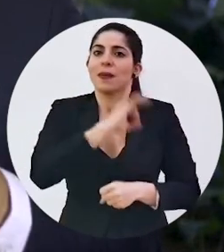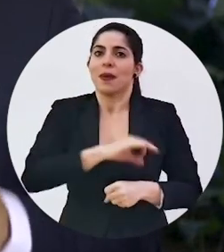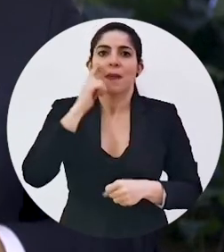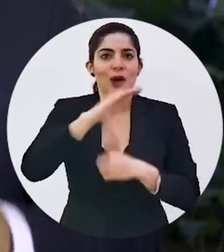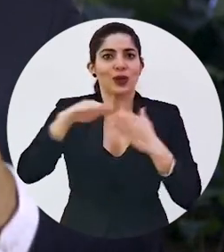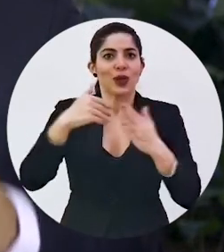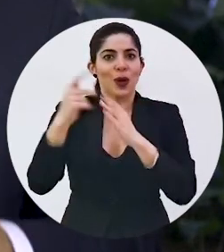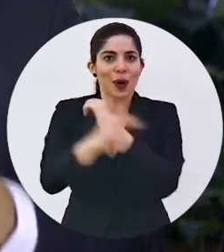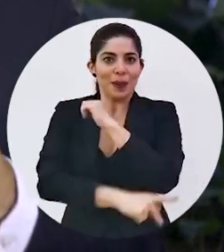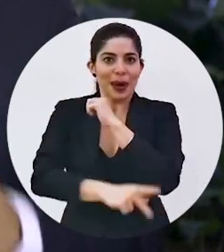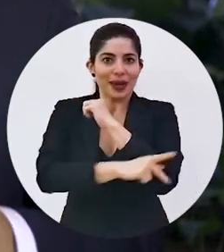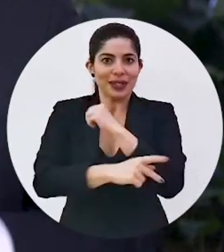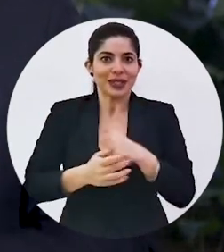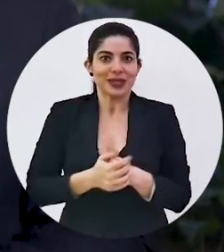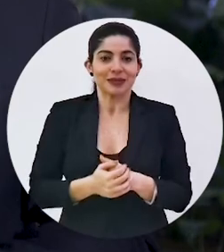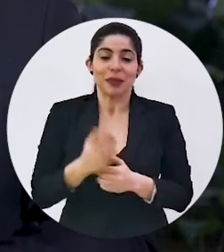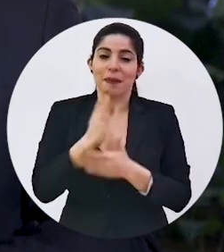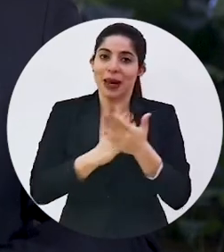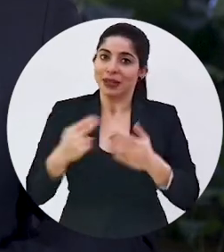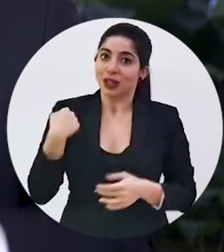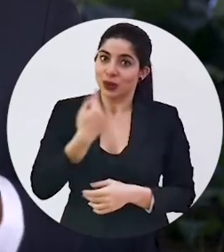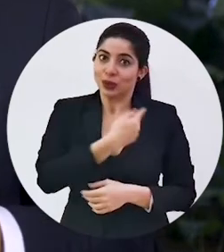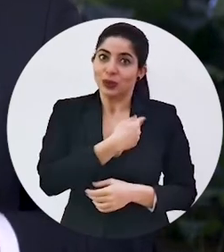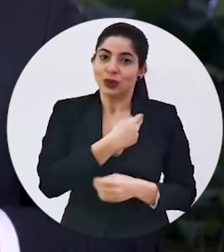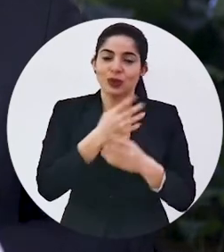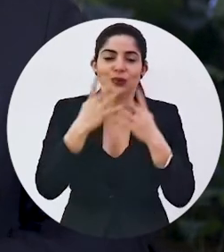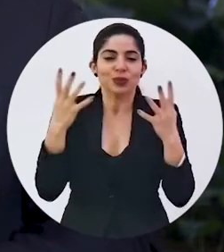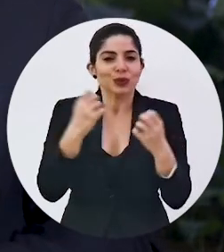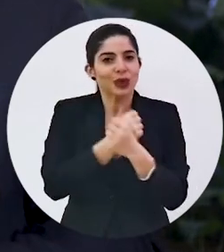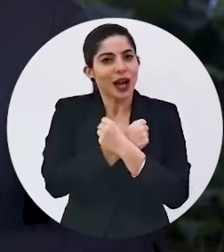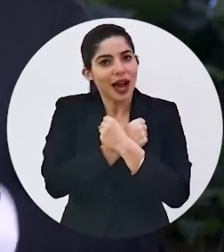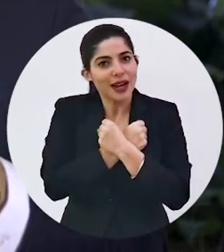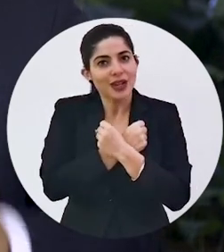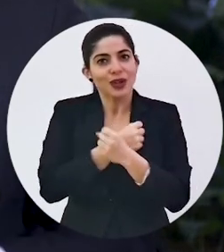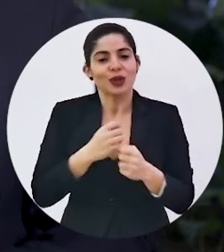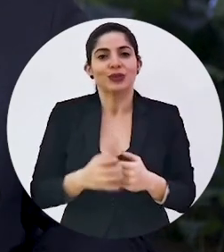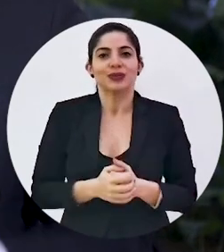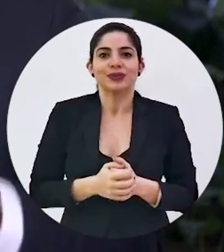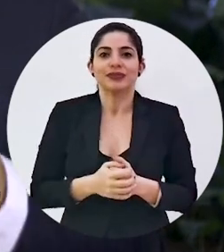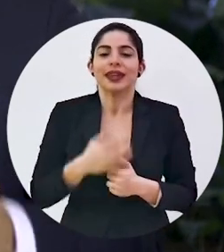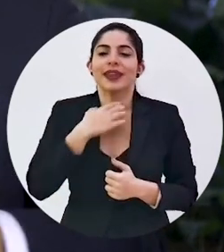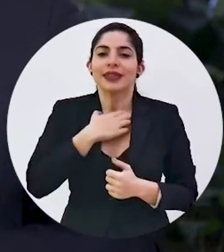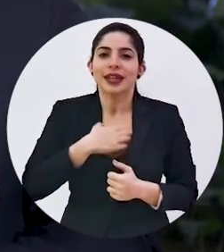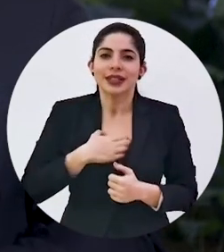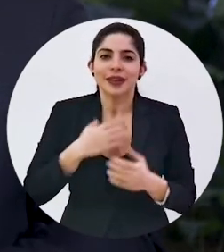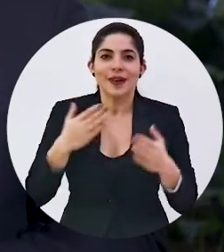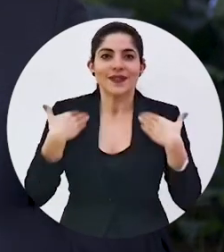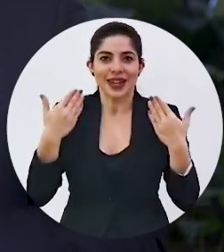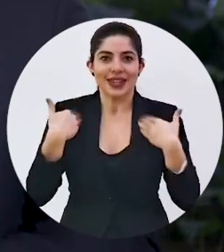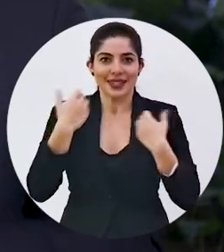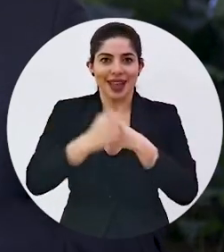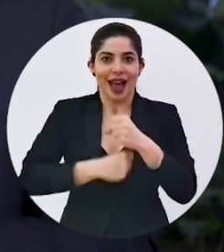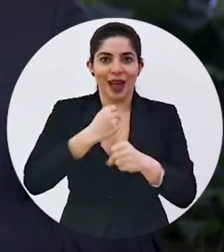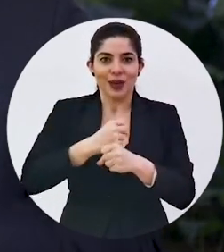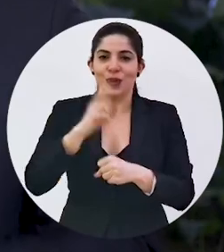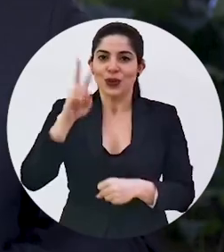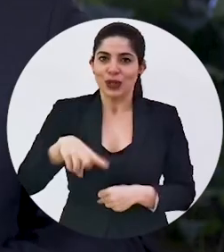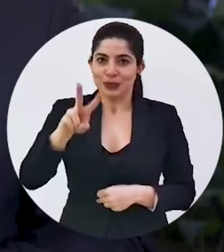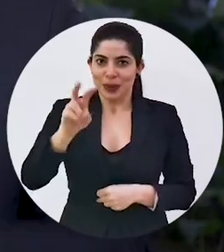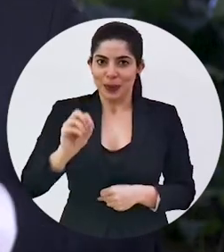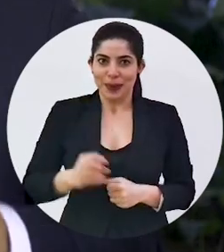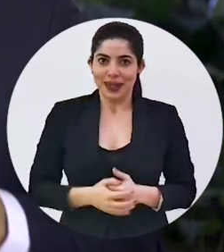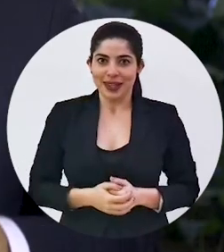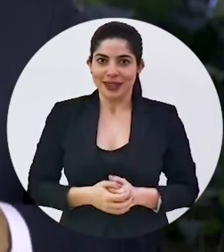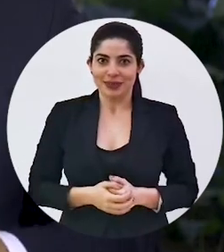año de bienestar para nuestro país. De nuestra parte, con mucho cariño y amor, les deseamos un feliz